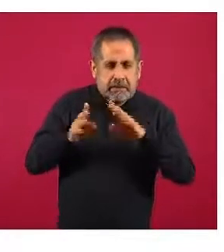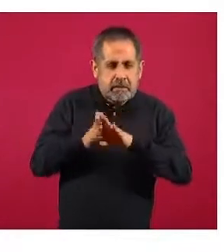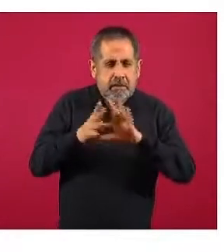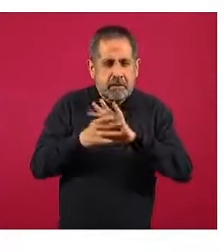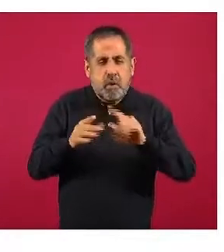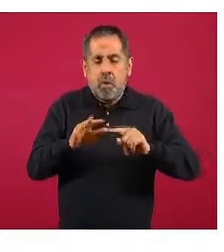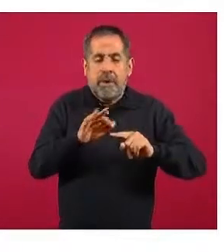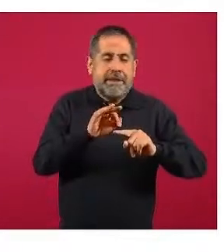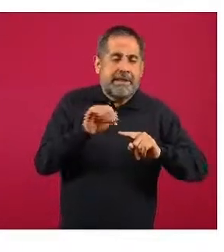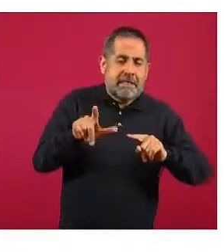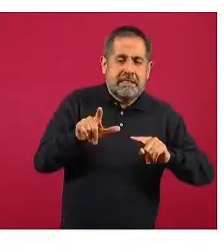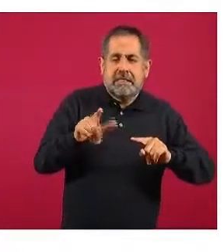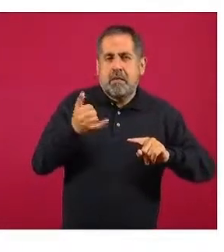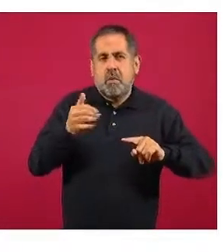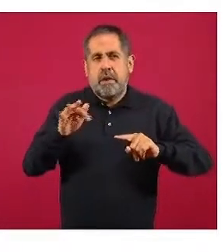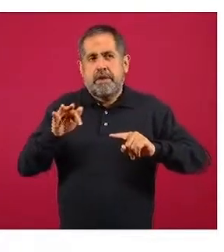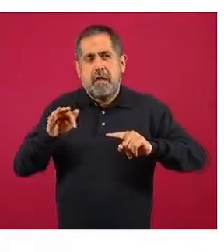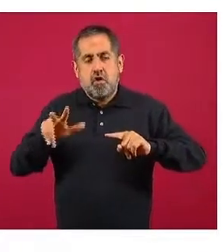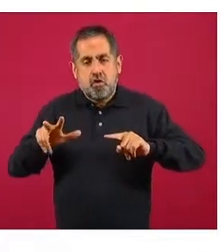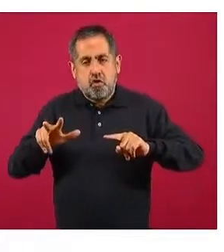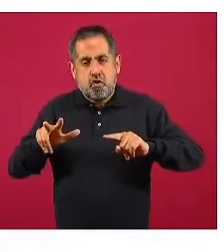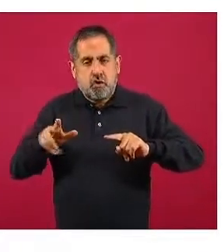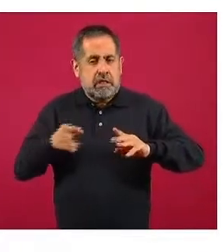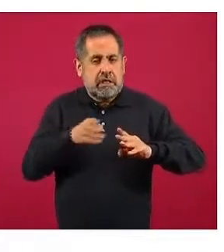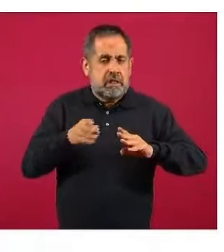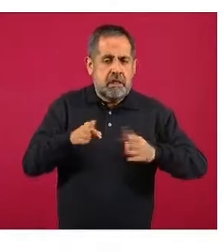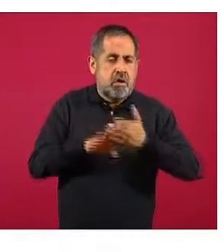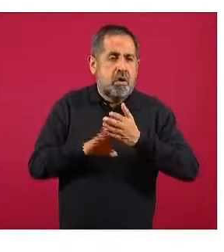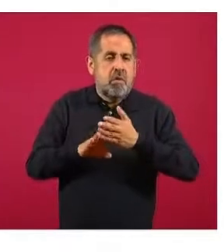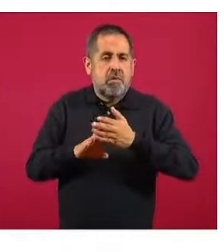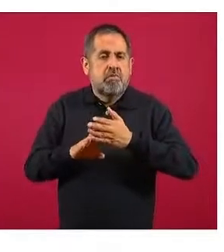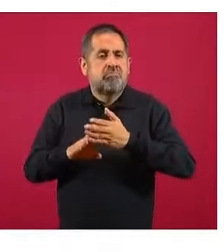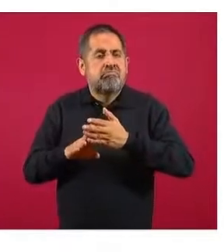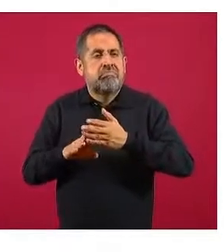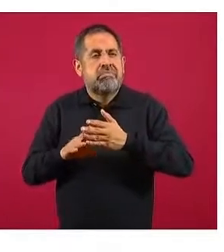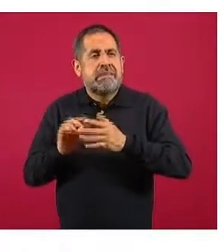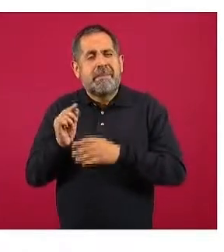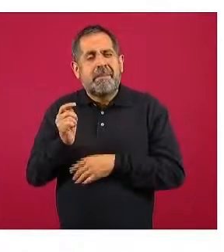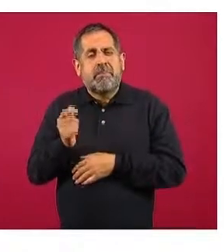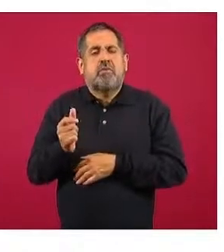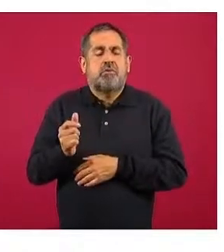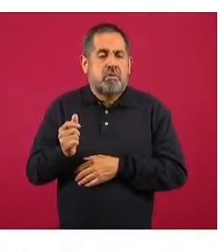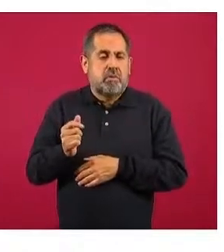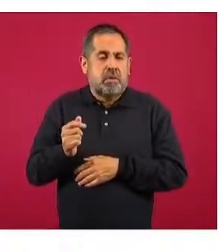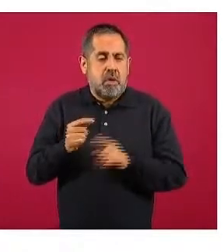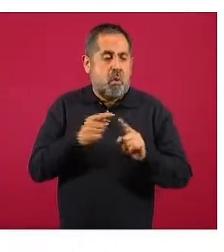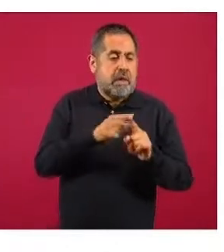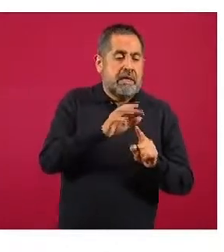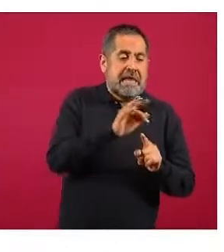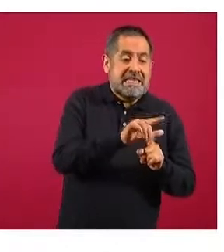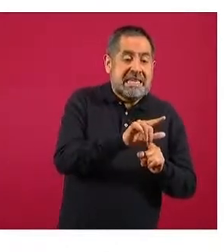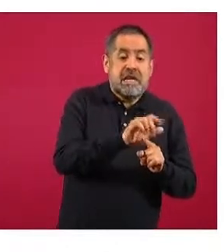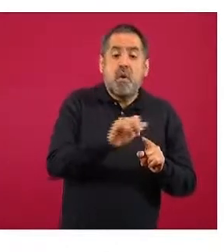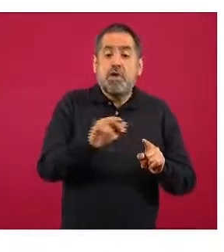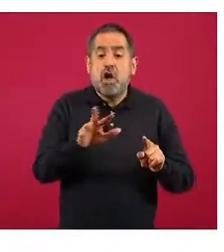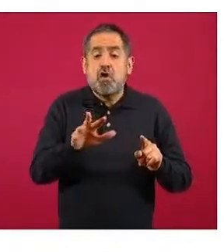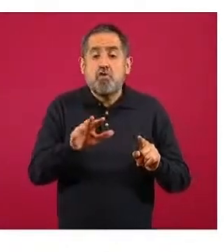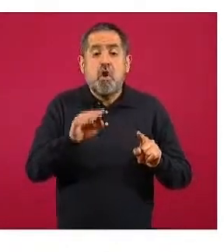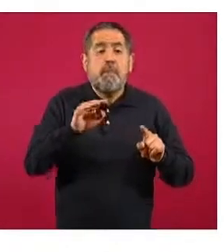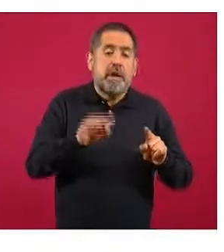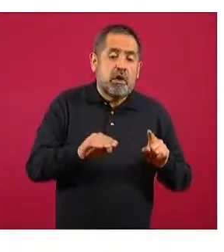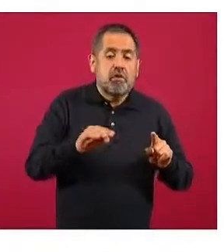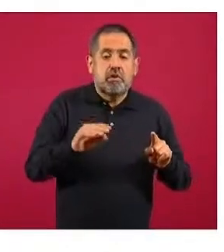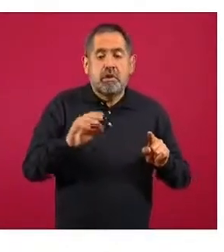entre la 47 y la 48, fue ligeramente menor. Es decir, .4 puntos porcentuales